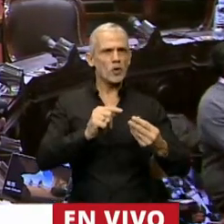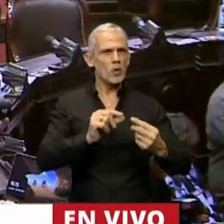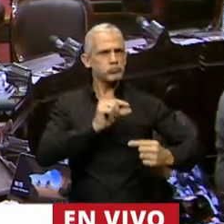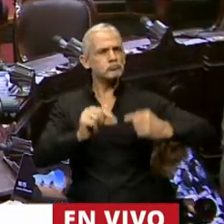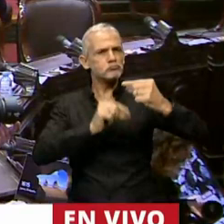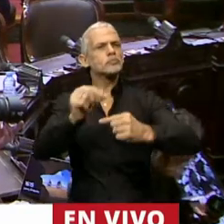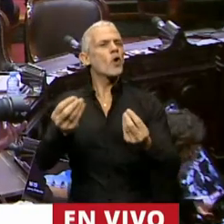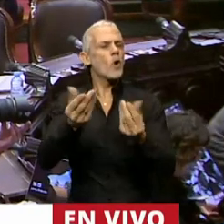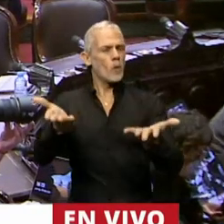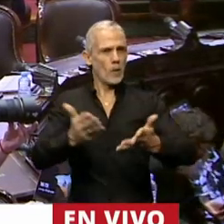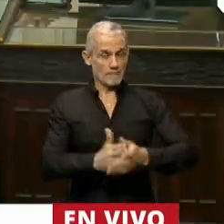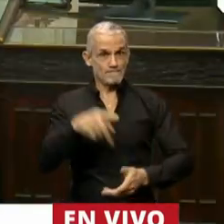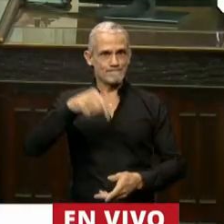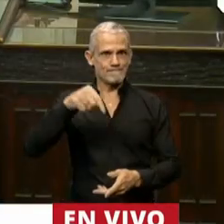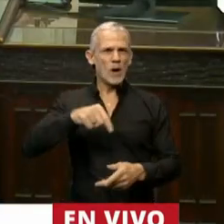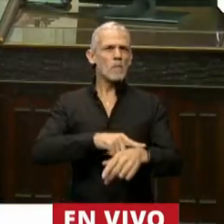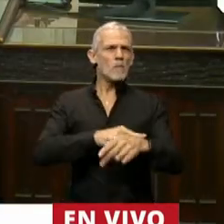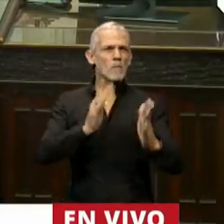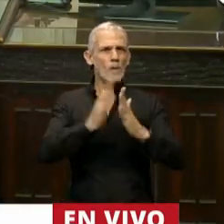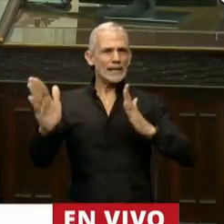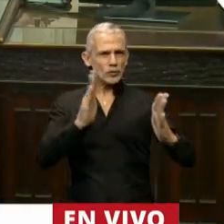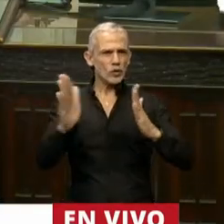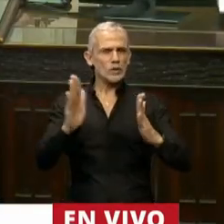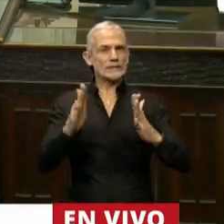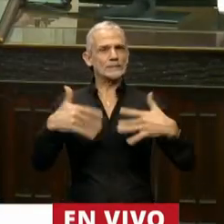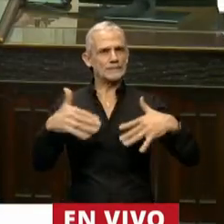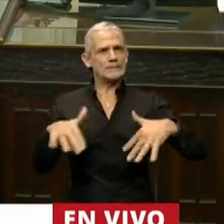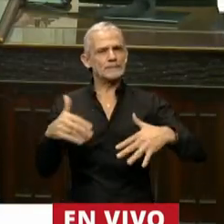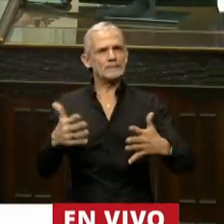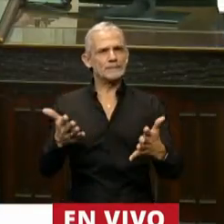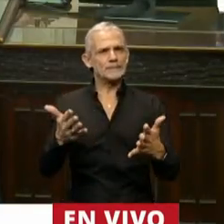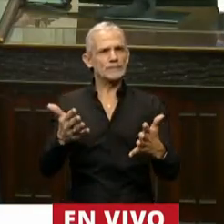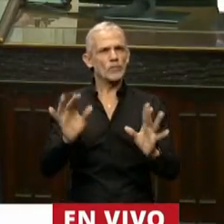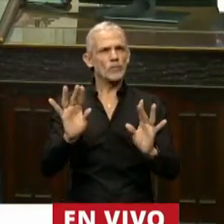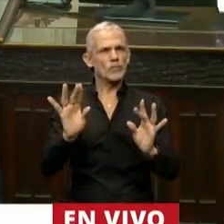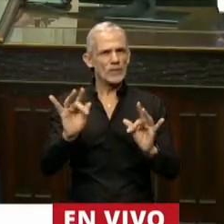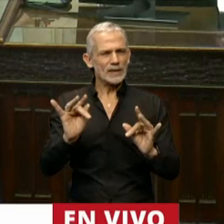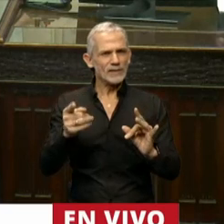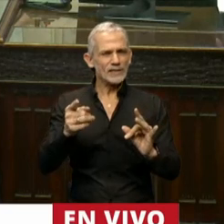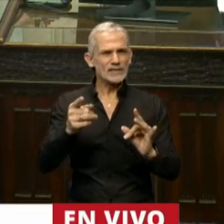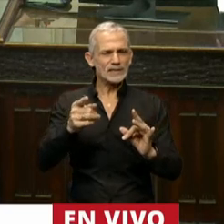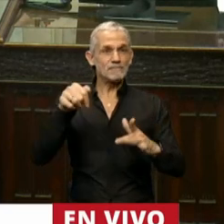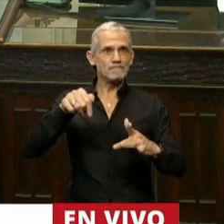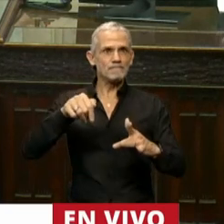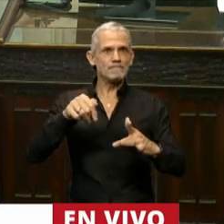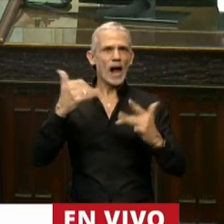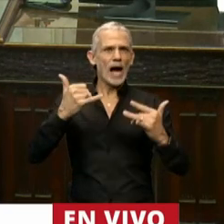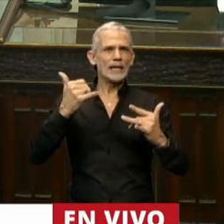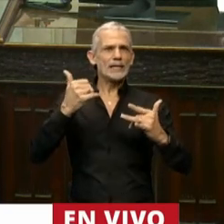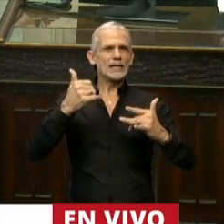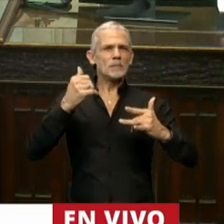estamos atravesando un momento donde ante estas crisis